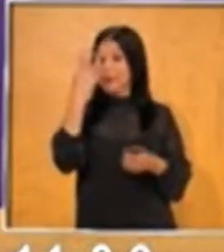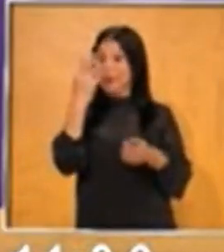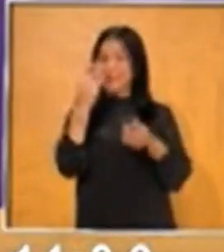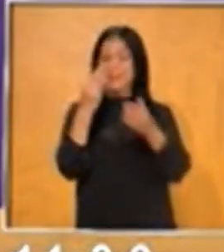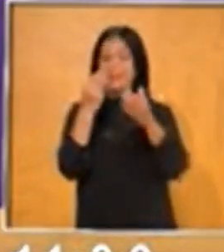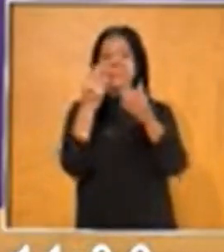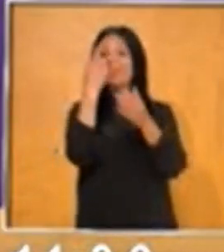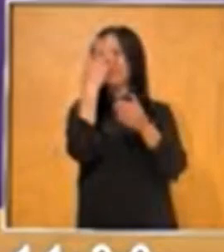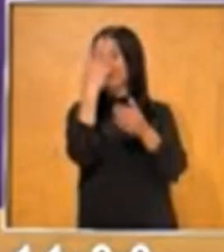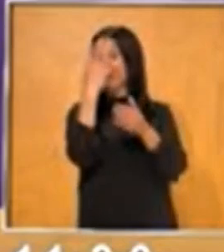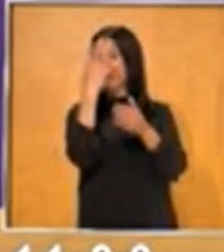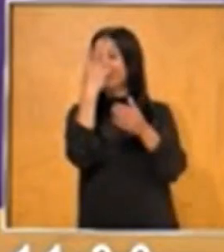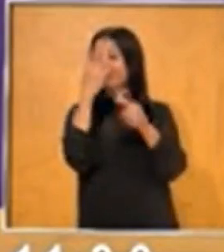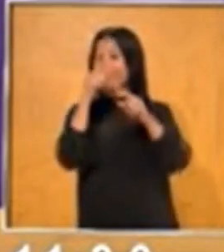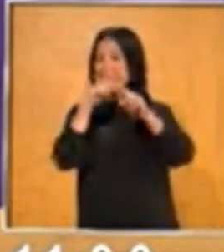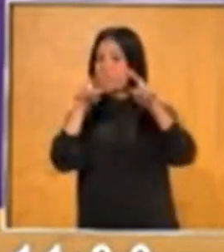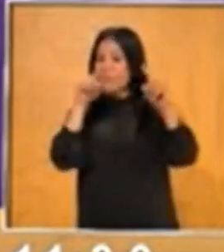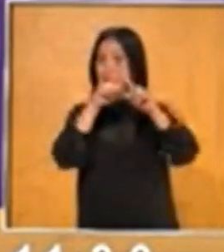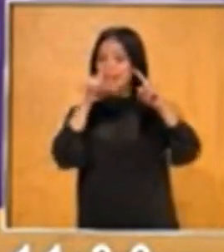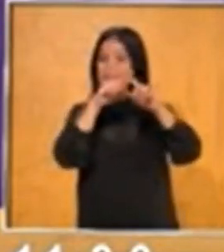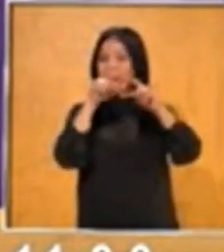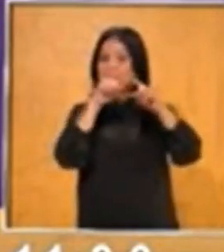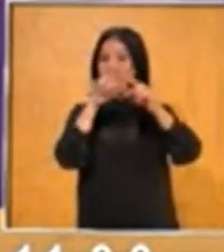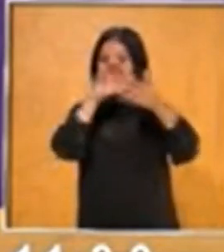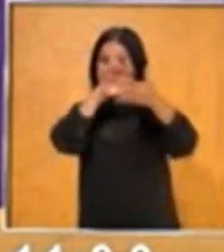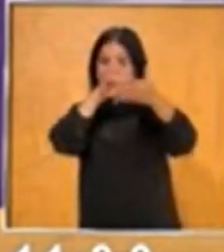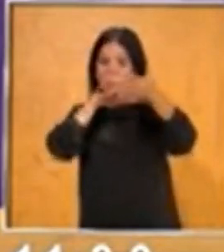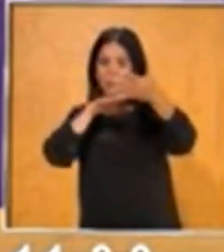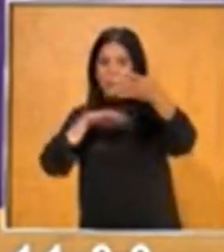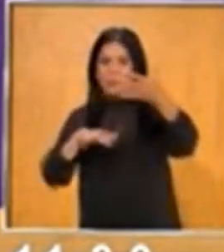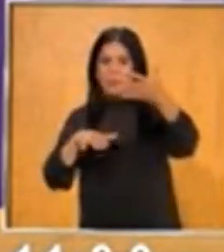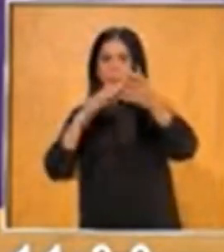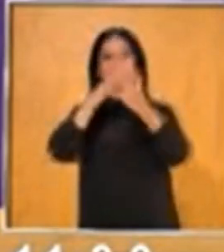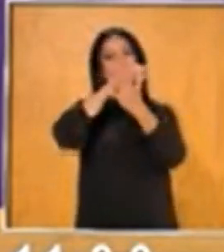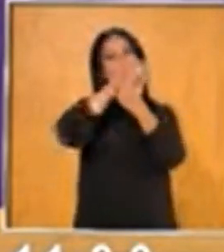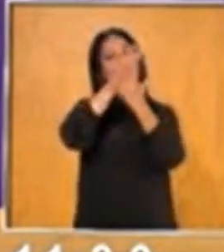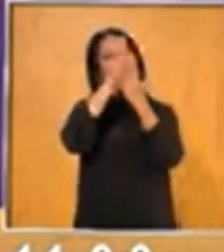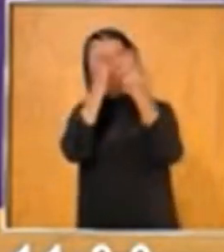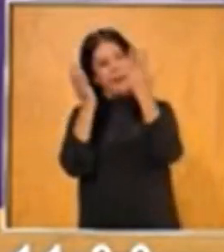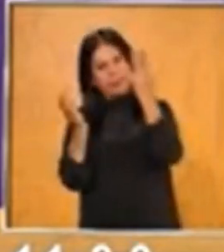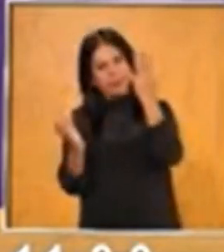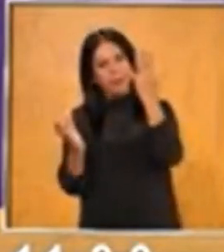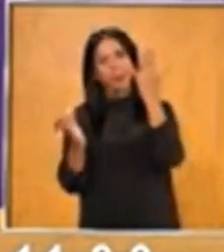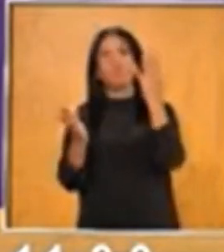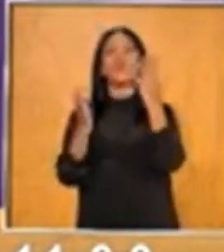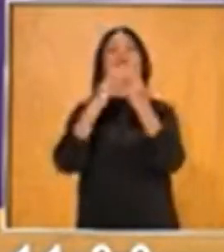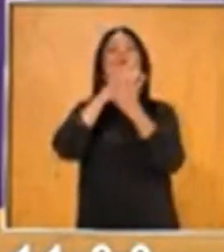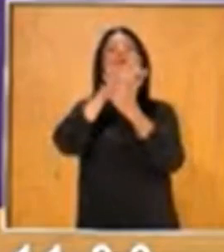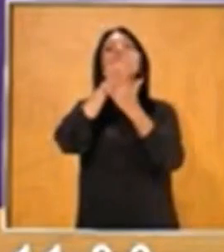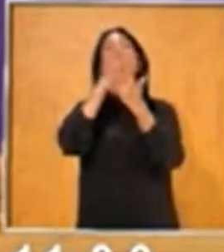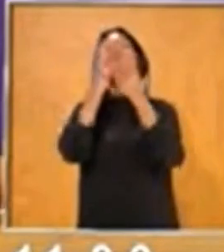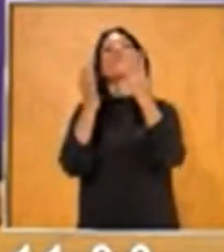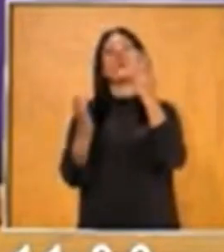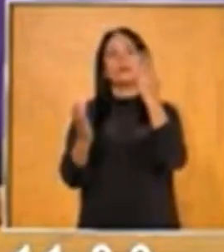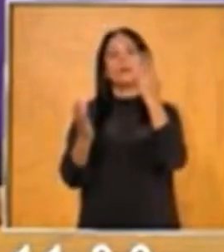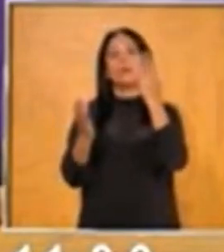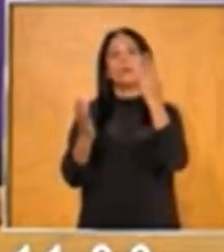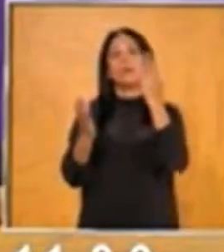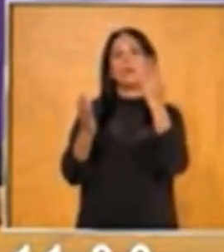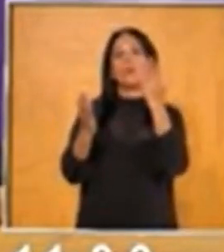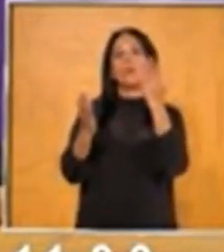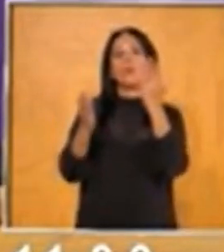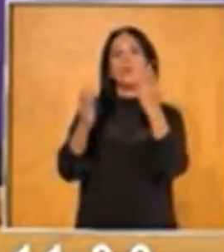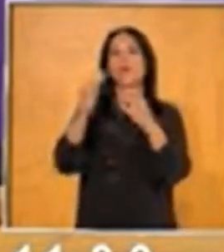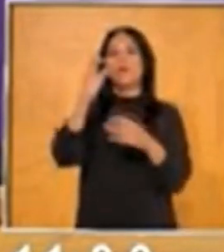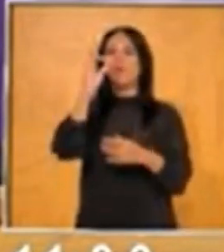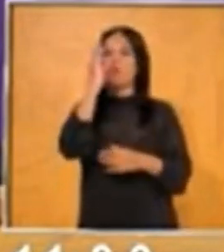¿Qué fue lo que hicimos? Una tabla comparativa sobre estos tres de las características en común. Yo te pedí que